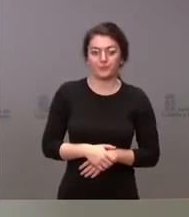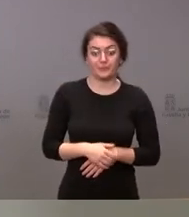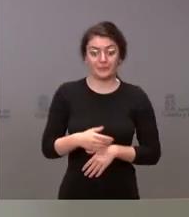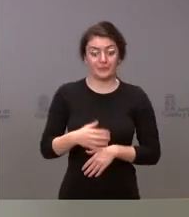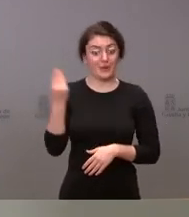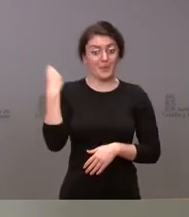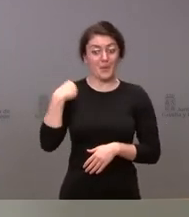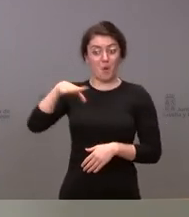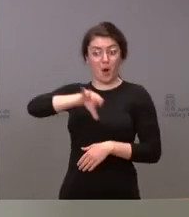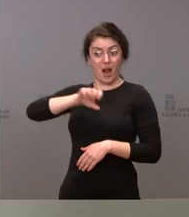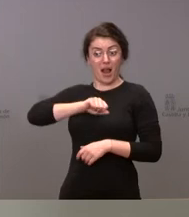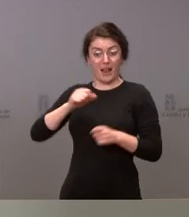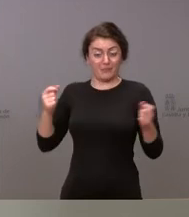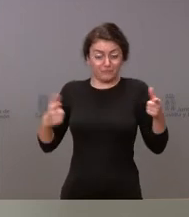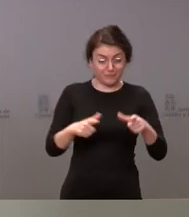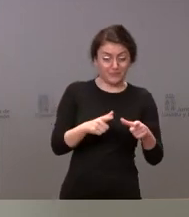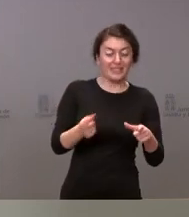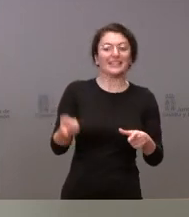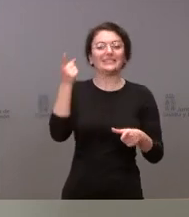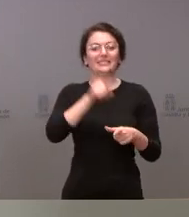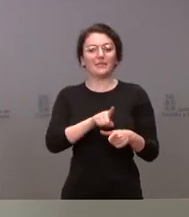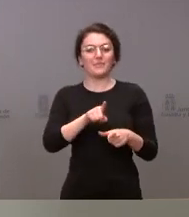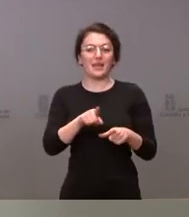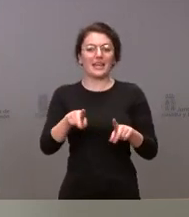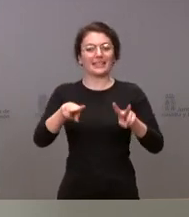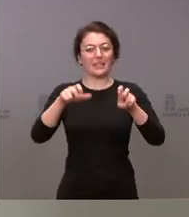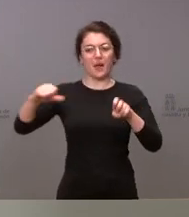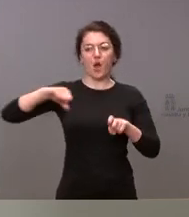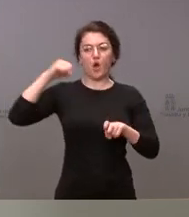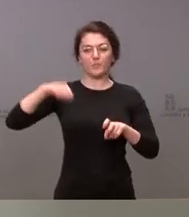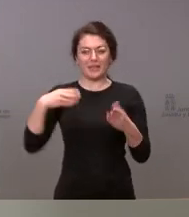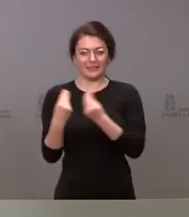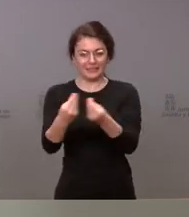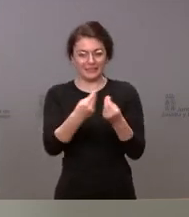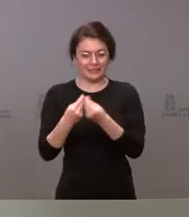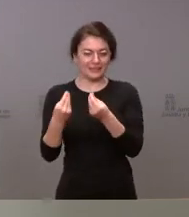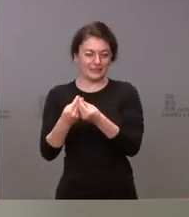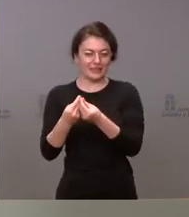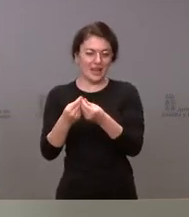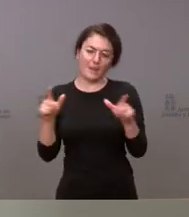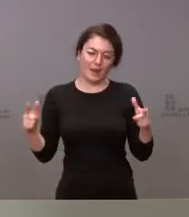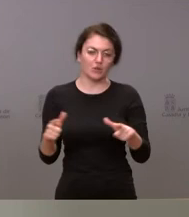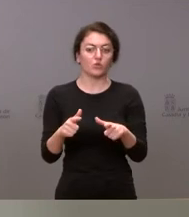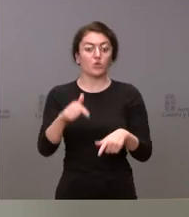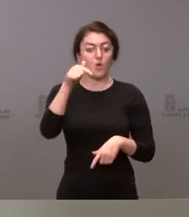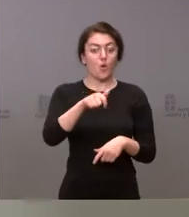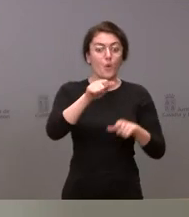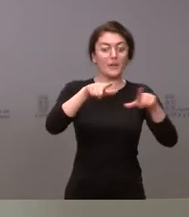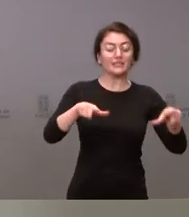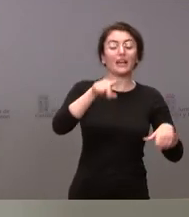también está bajando la presión asistencial. Hoy tenemos en planta 271 pacientes COVID.